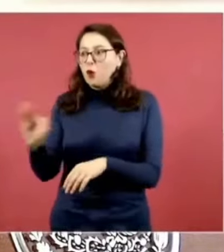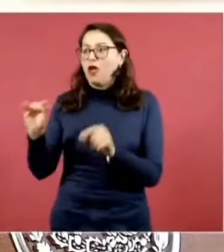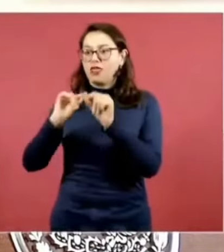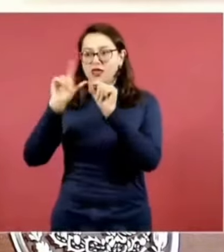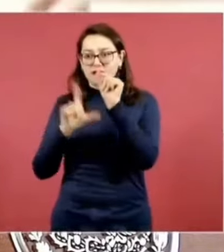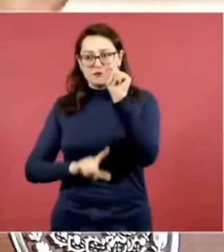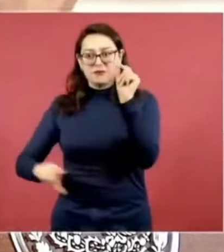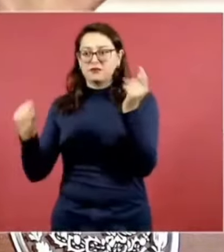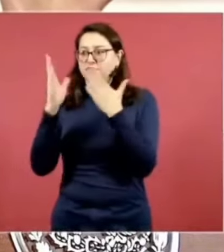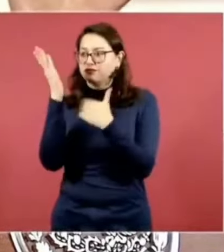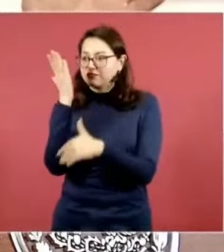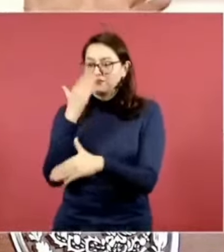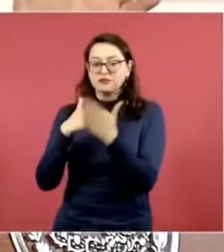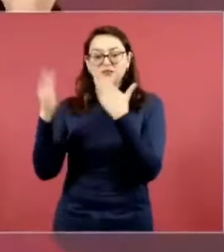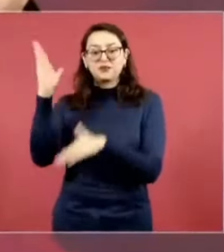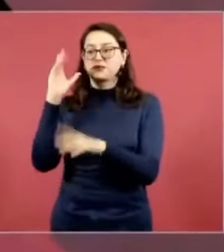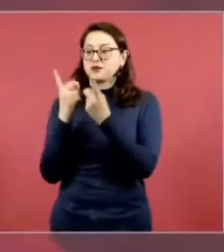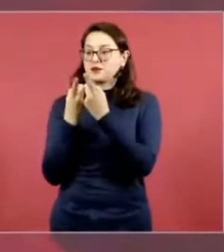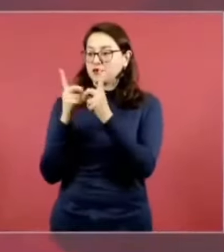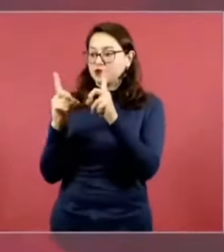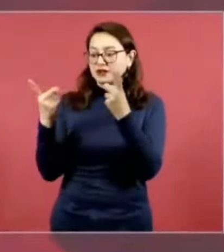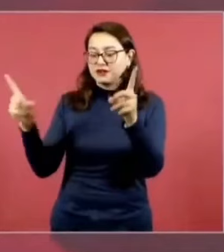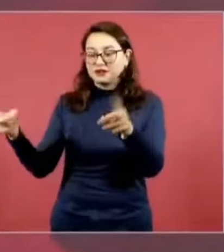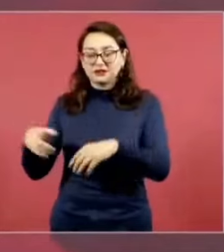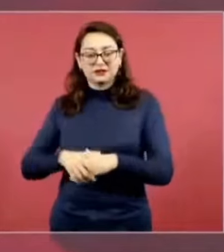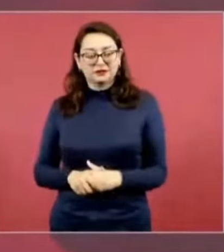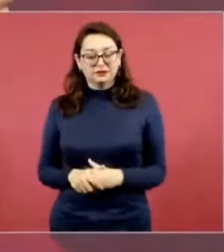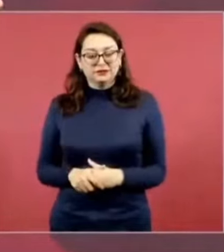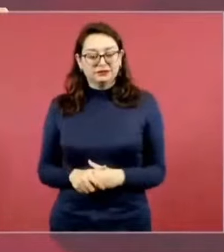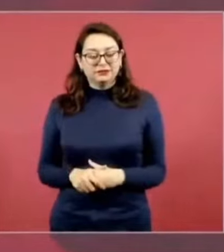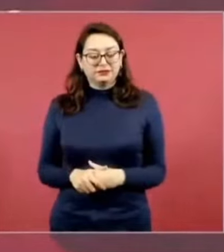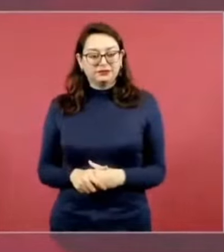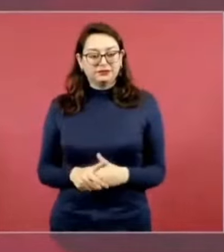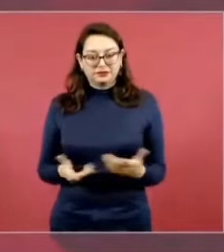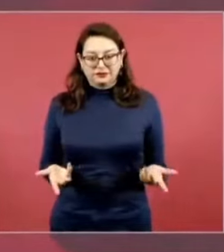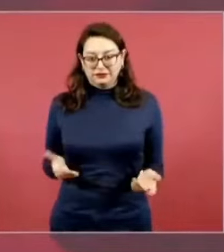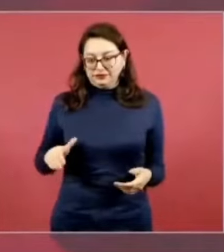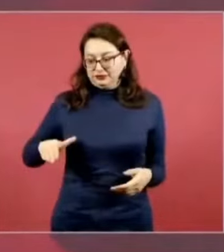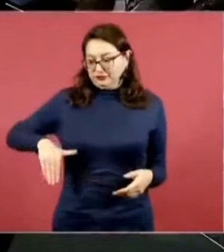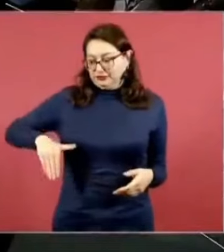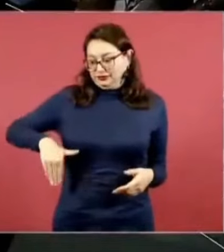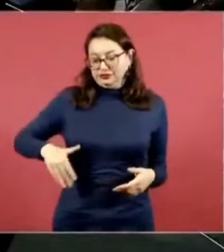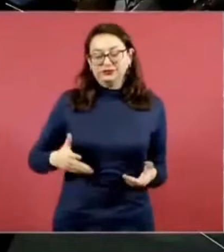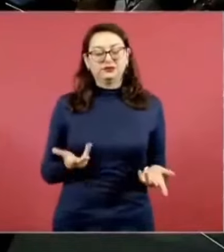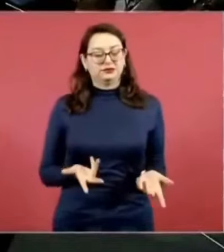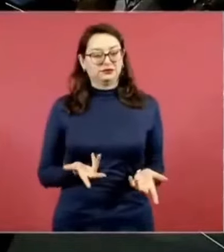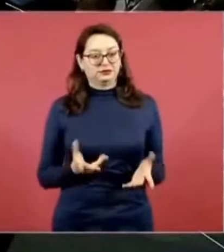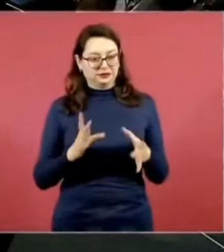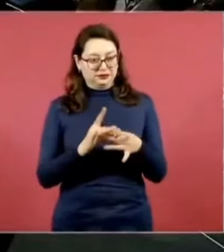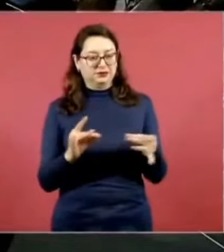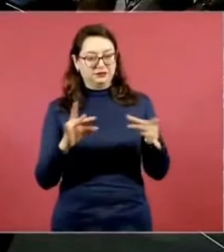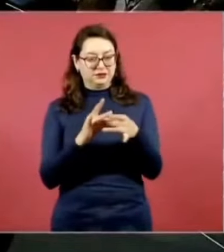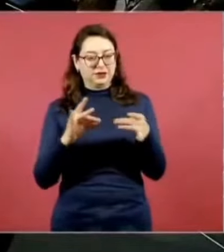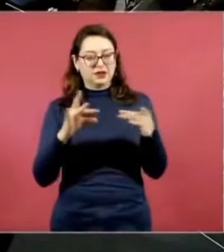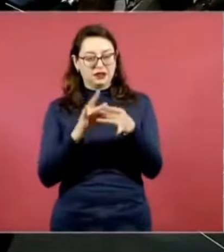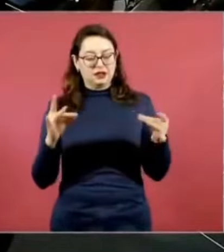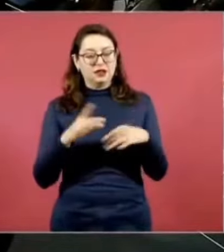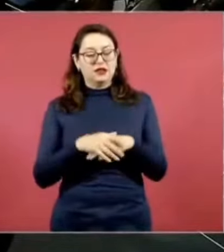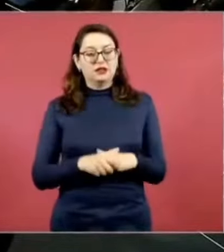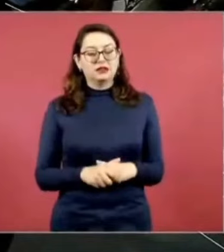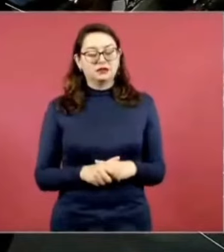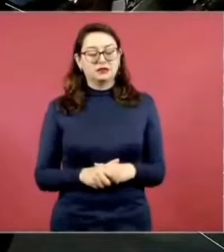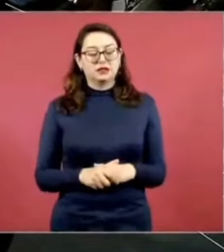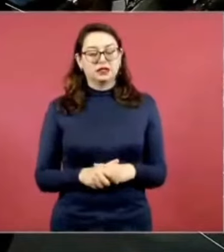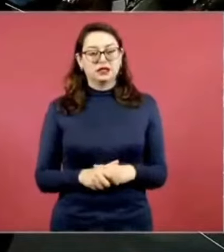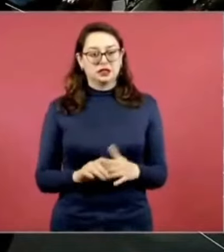Imagínense, entregan contratos para nueve hospitales en el sexenio